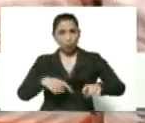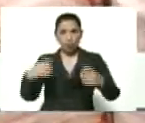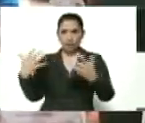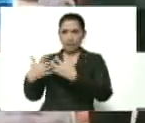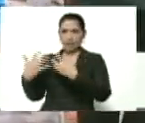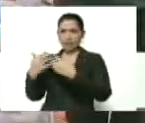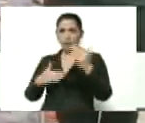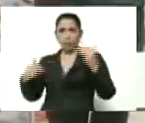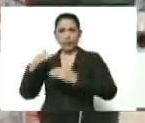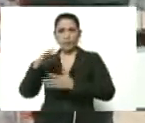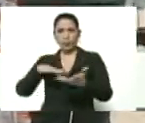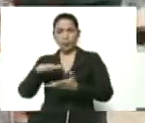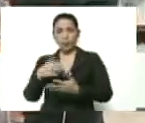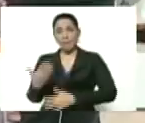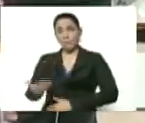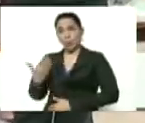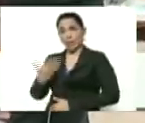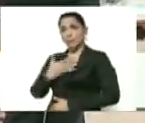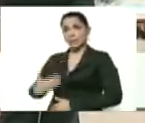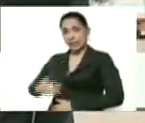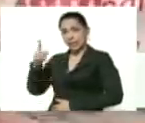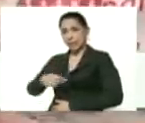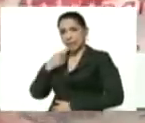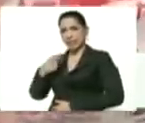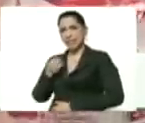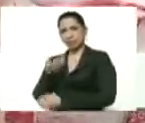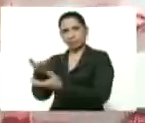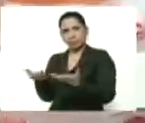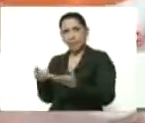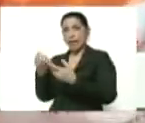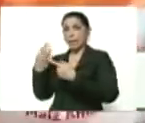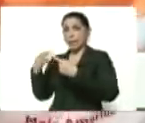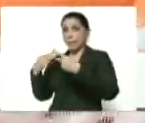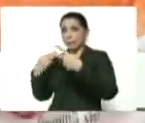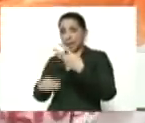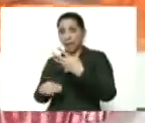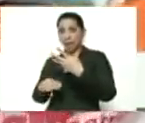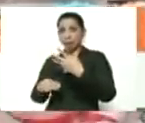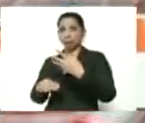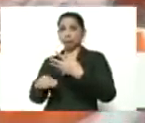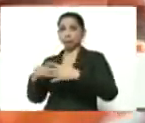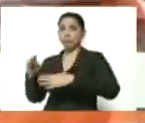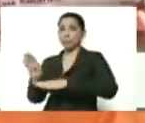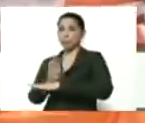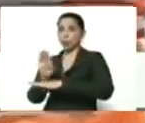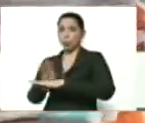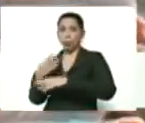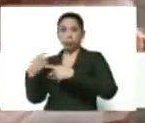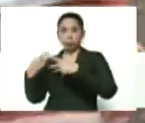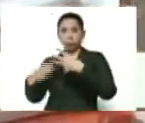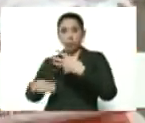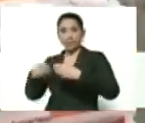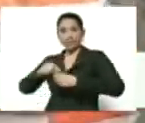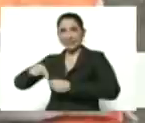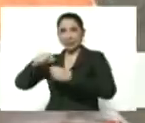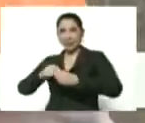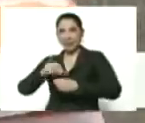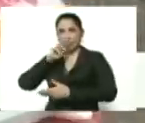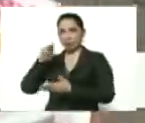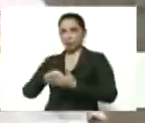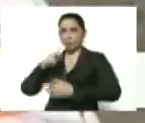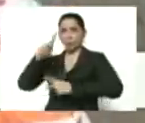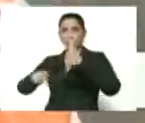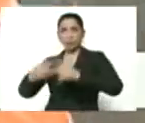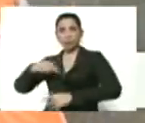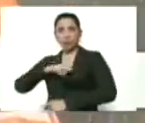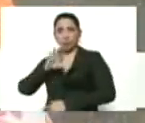Es importante, presidente, señalar que estos son bioinsumos, semilla nacional, producida en nuestra patria.